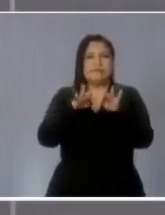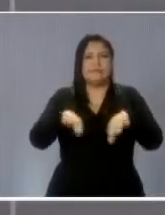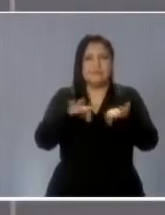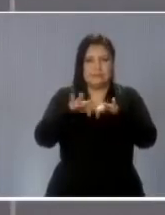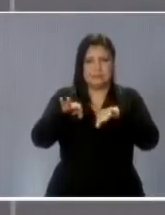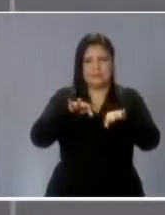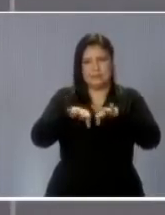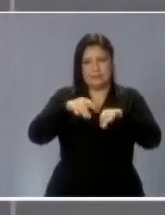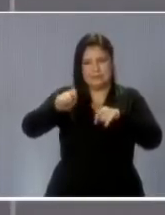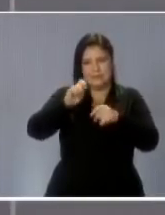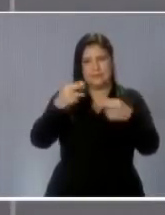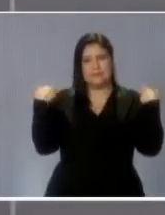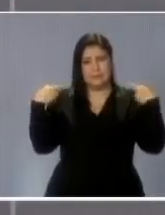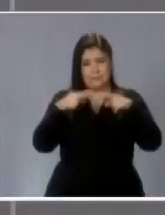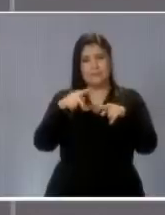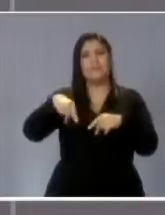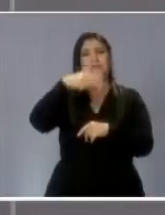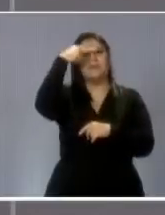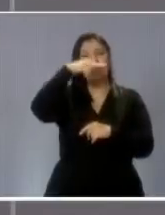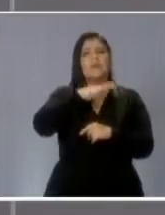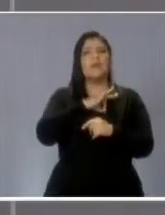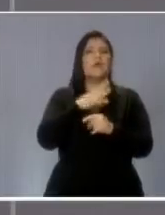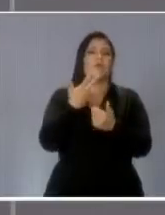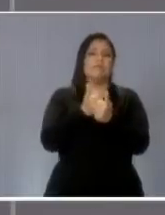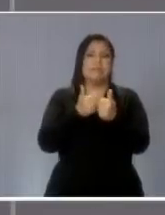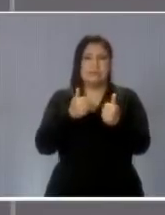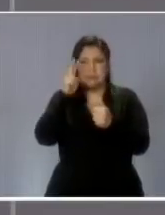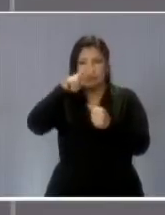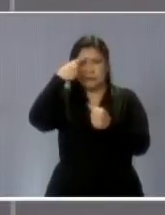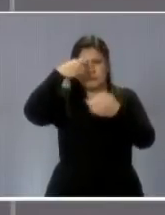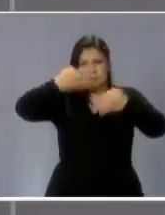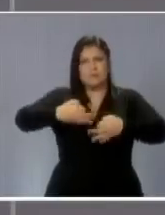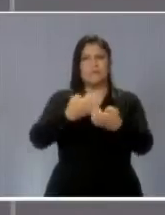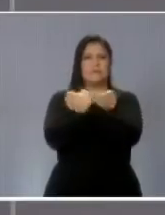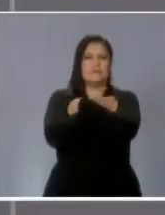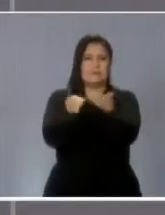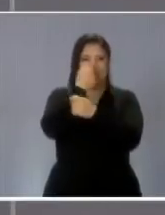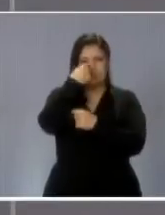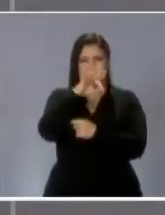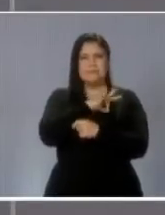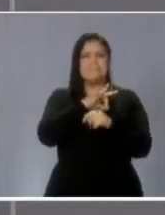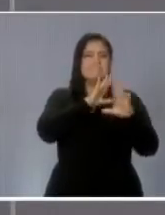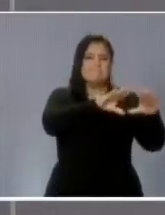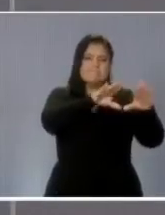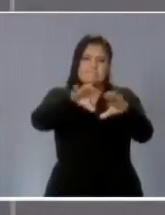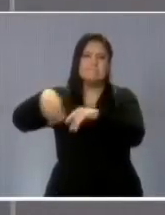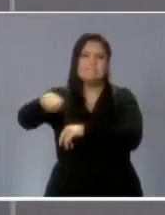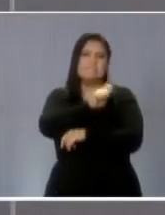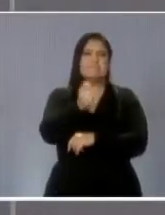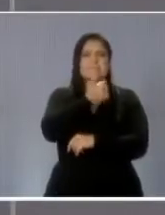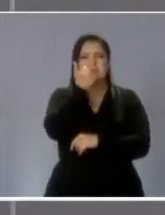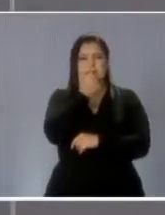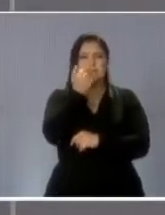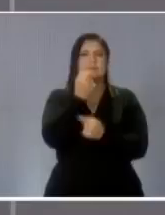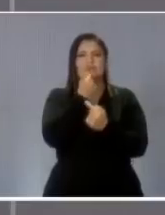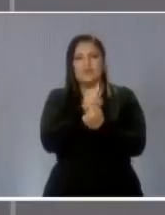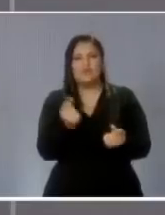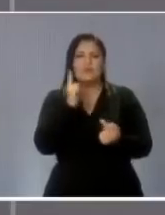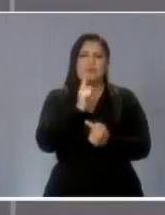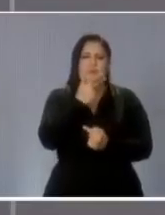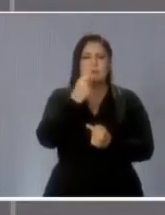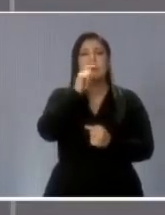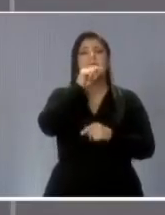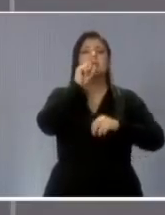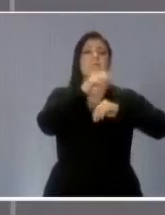contenidos educativos, en la calidad de la enseñanza que se impartía a las niñas, niños y jóvenes y en el equipamiento